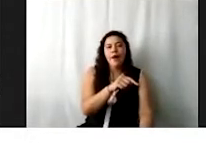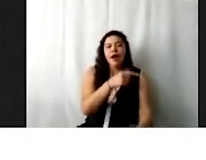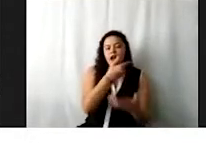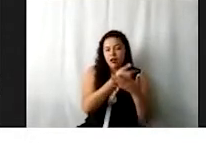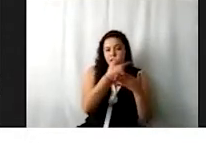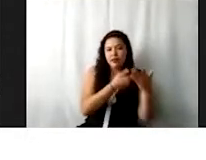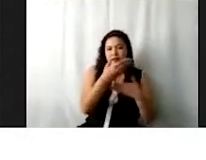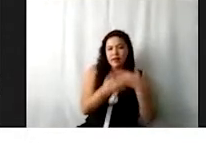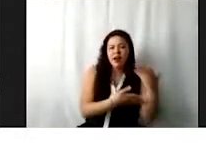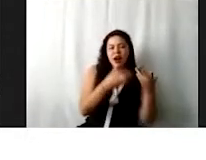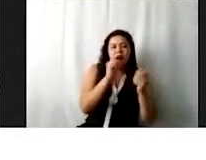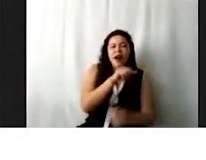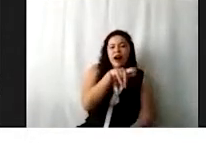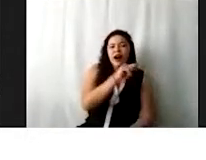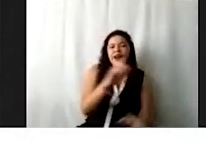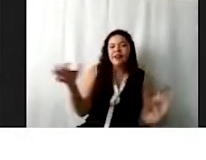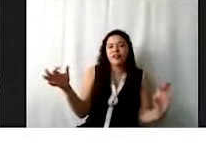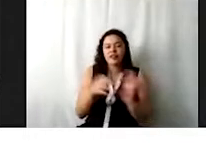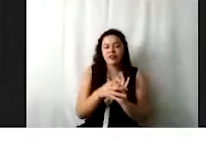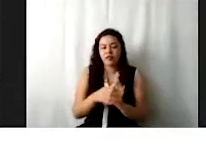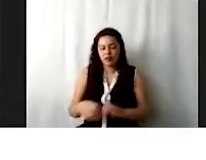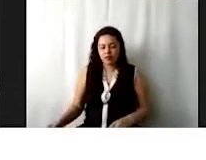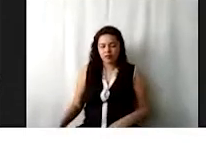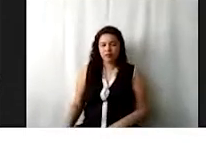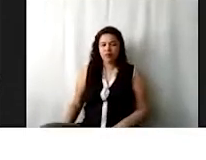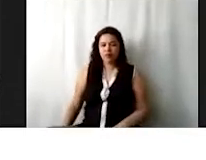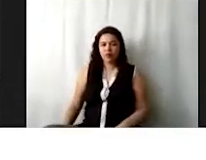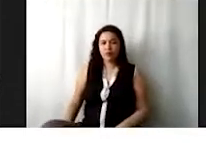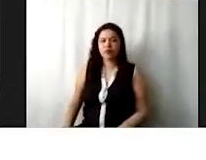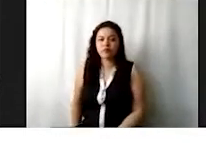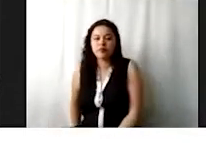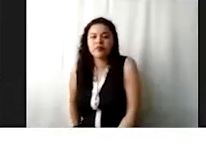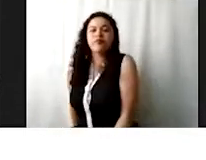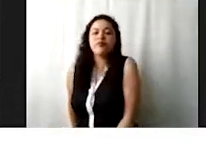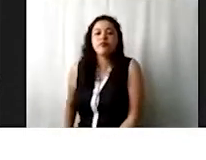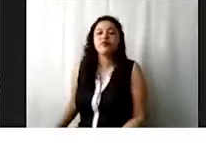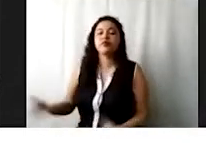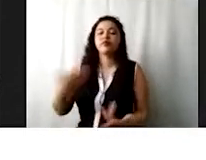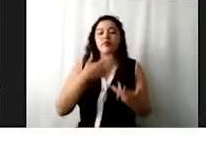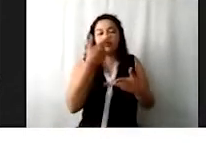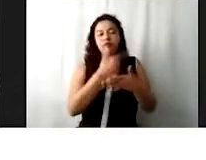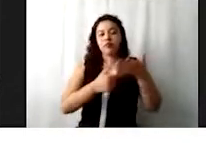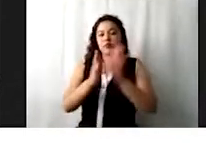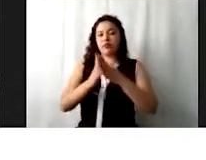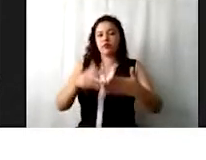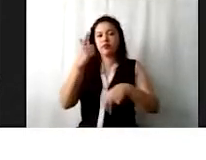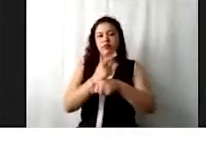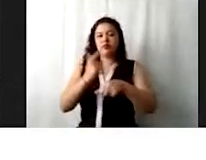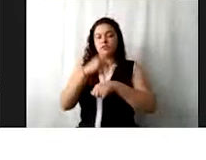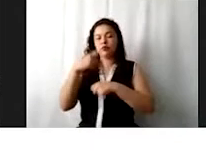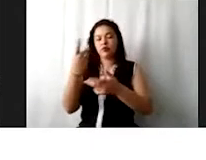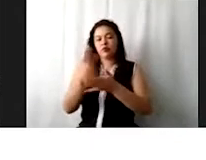Servicio de Administración Tributaria del Código Agrupador, el SAT. Este catálogo podrá ser identificado de acuerdo al servicio